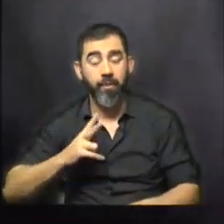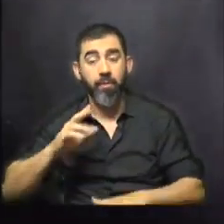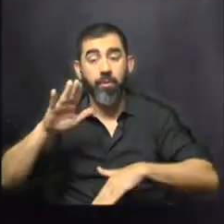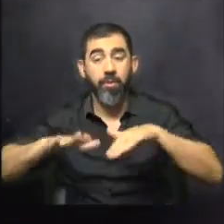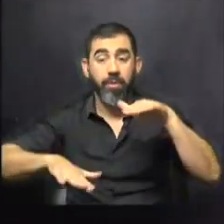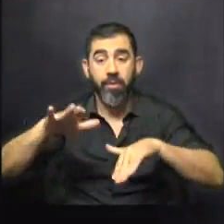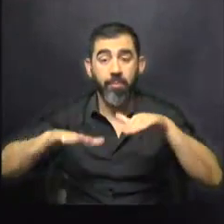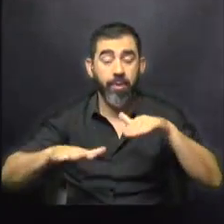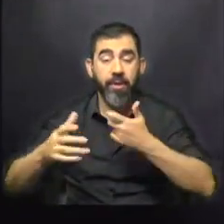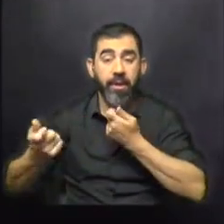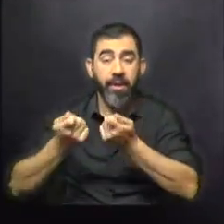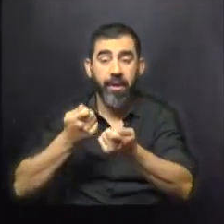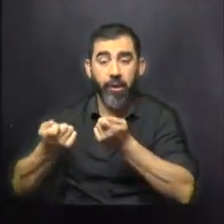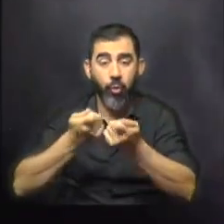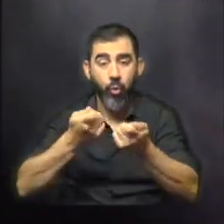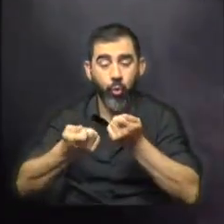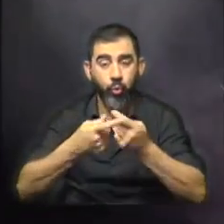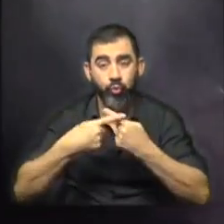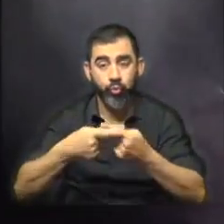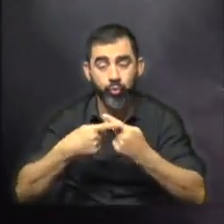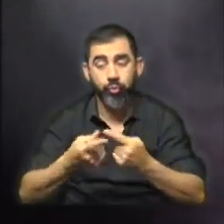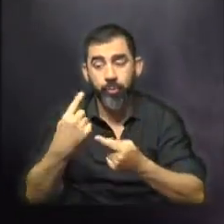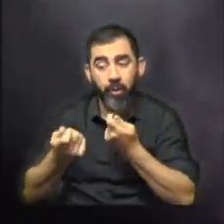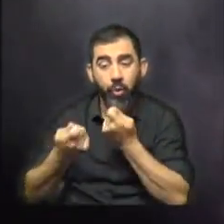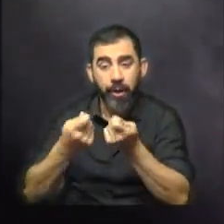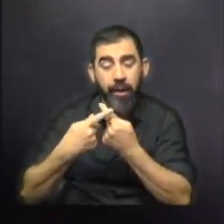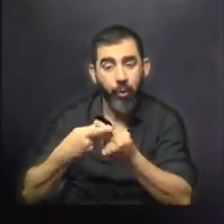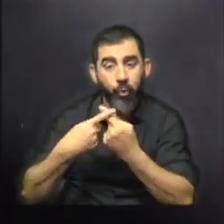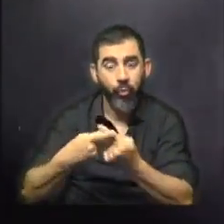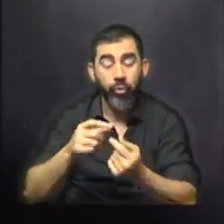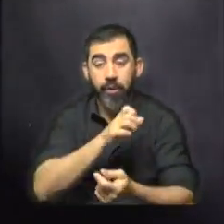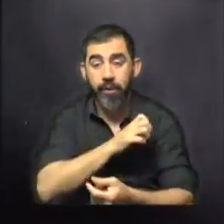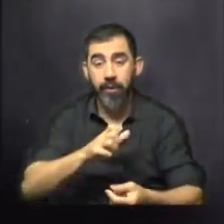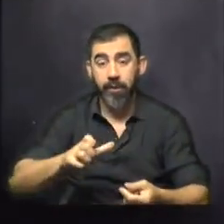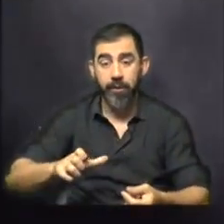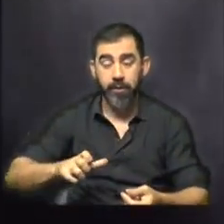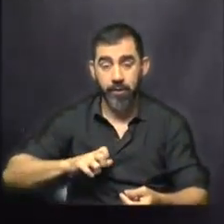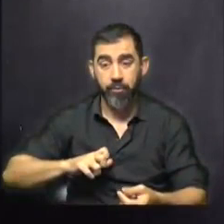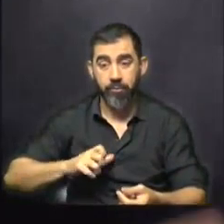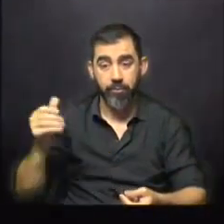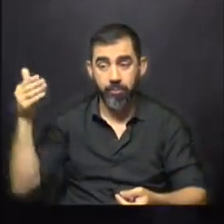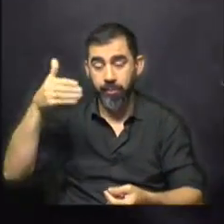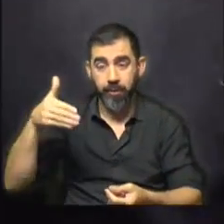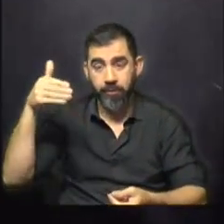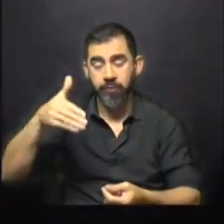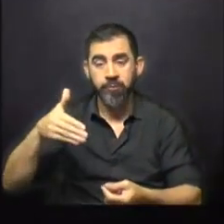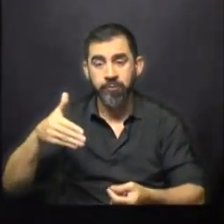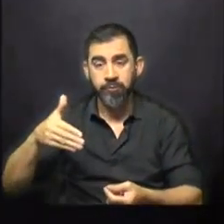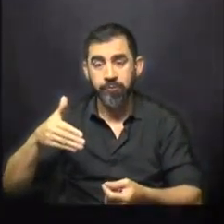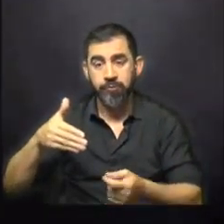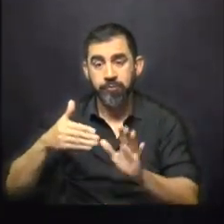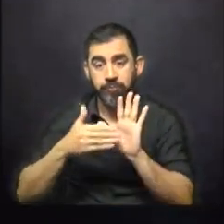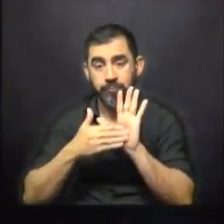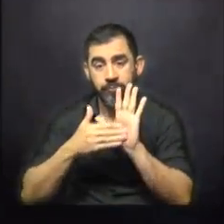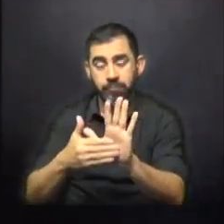básicamente de la negociación colectiva, pero en la negociación colectiva el Estado en su participación desde el momento en que presenta